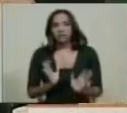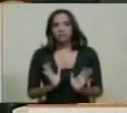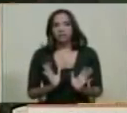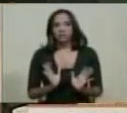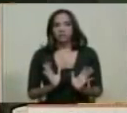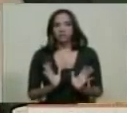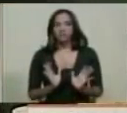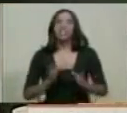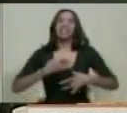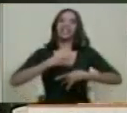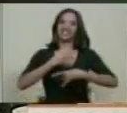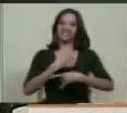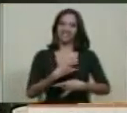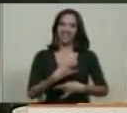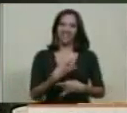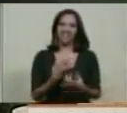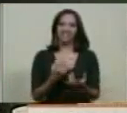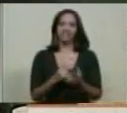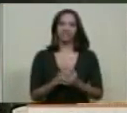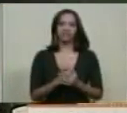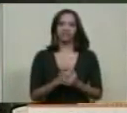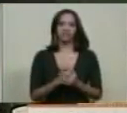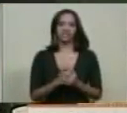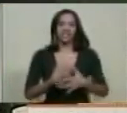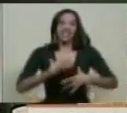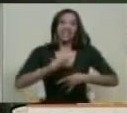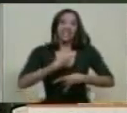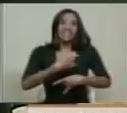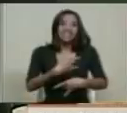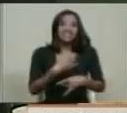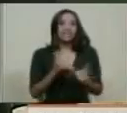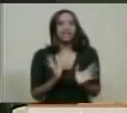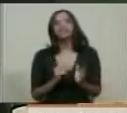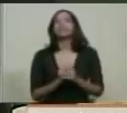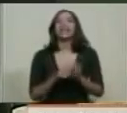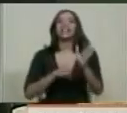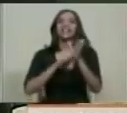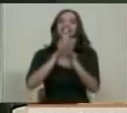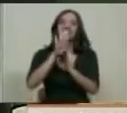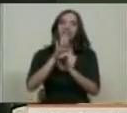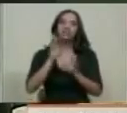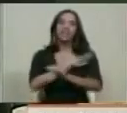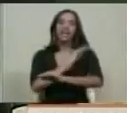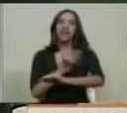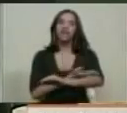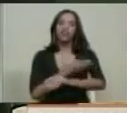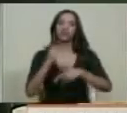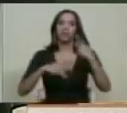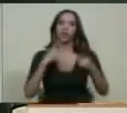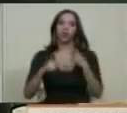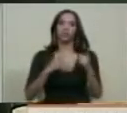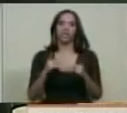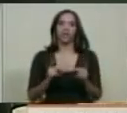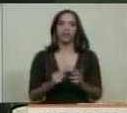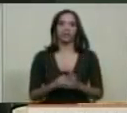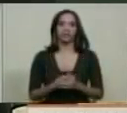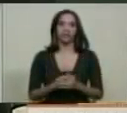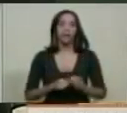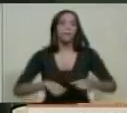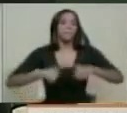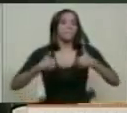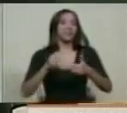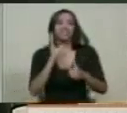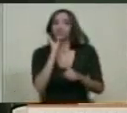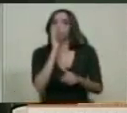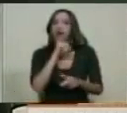interese, inclusive por intereses crematísticos, el desarrollo de las fuerzas productivas. Más no, hay una